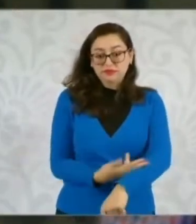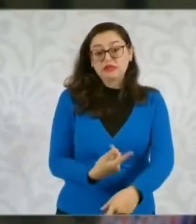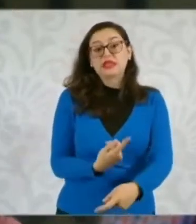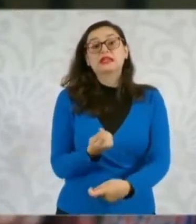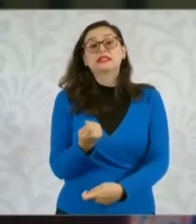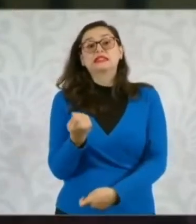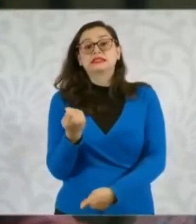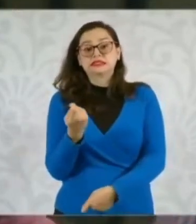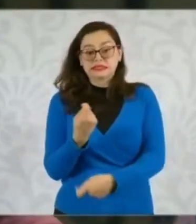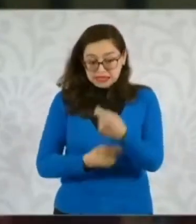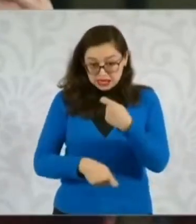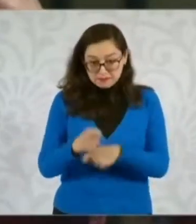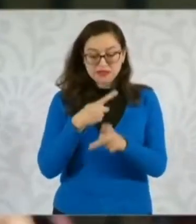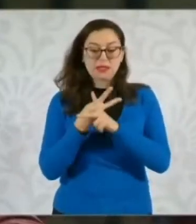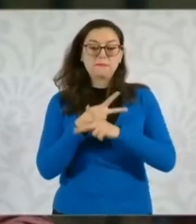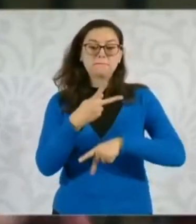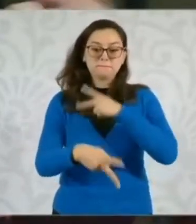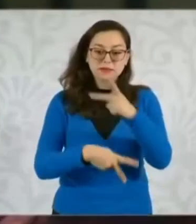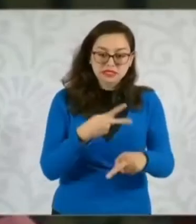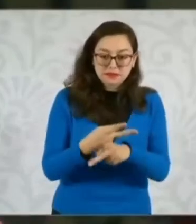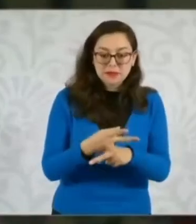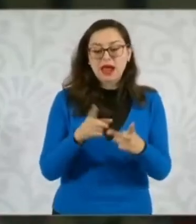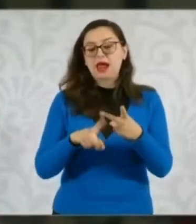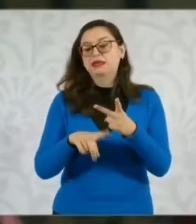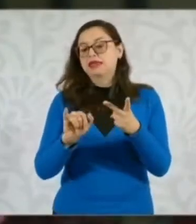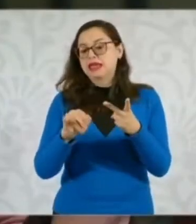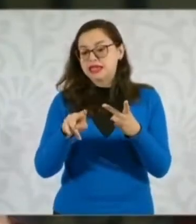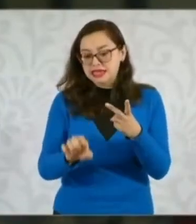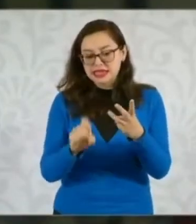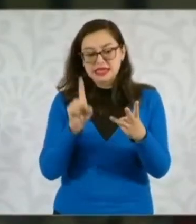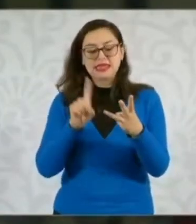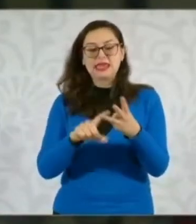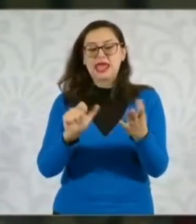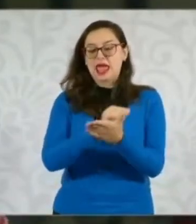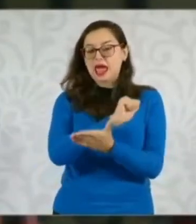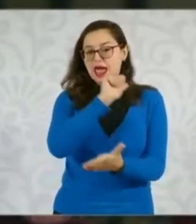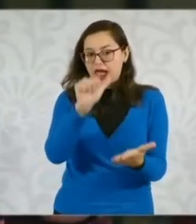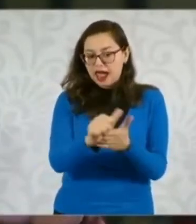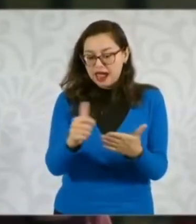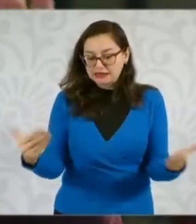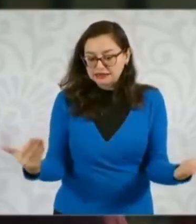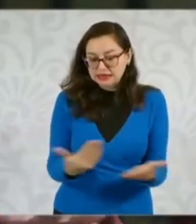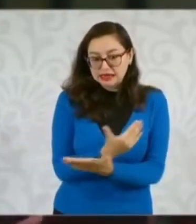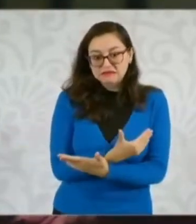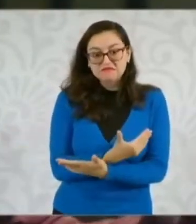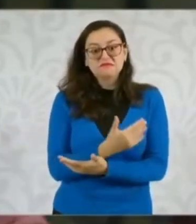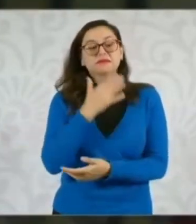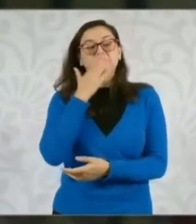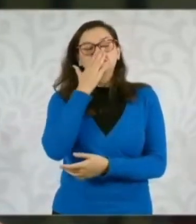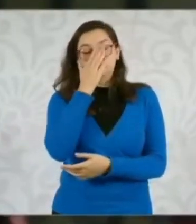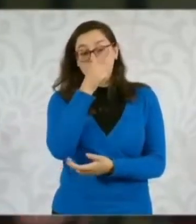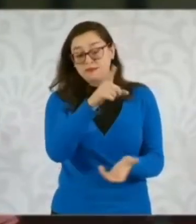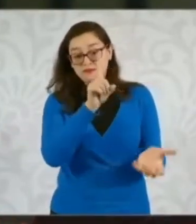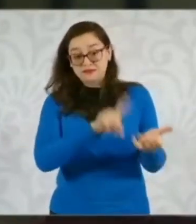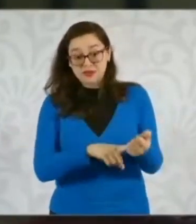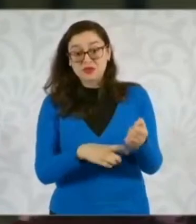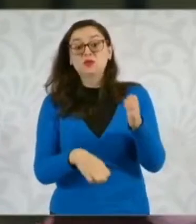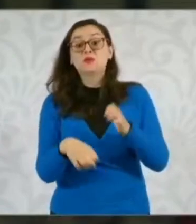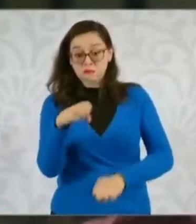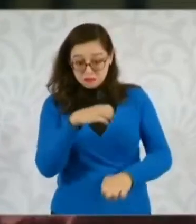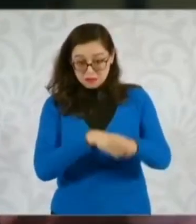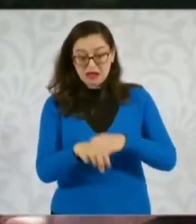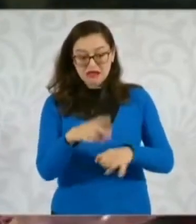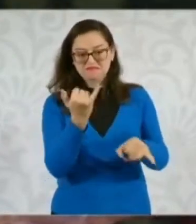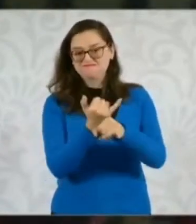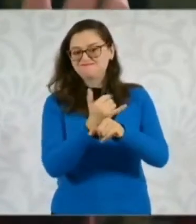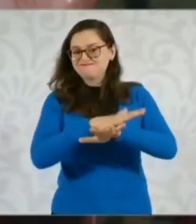pasaporte, su INE, su acta de nacimiento, su matrícula consular y no les dan la información adecuada. Y luego dicen que